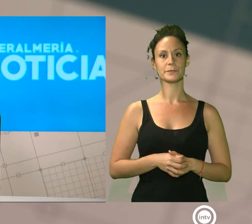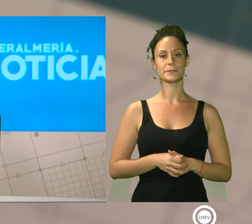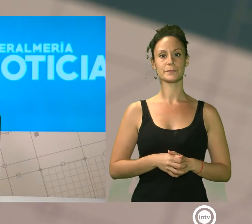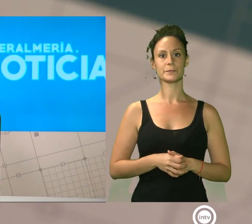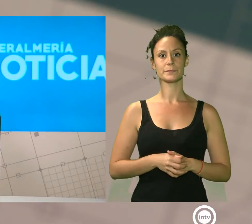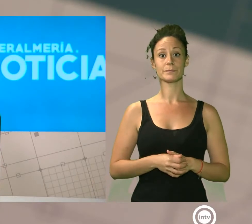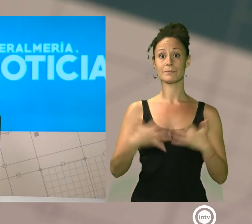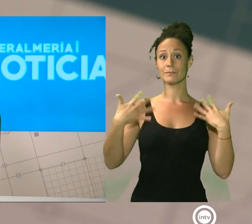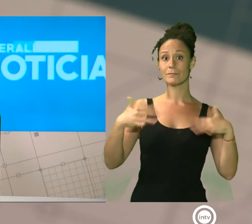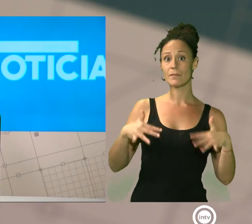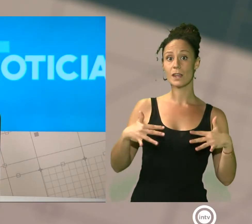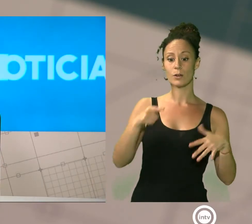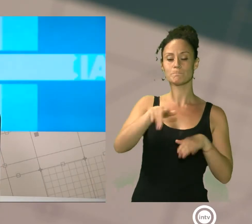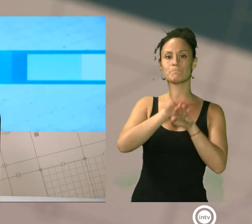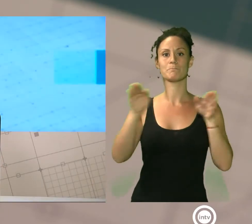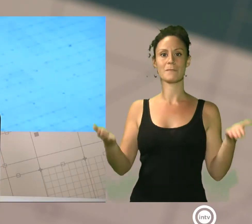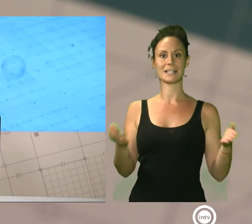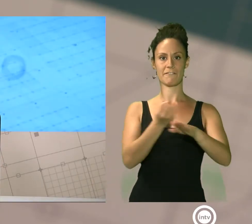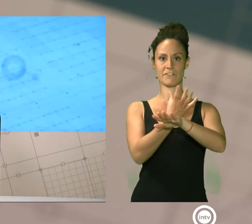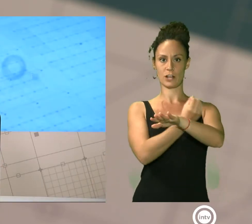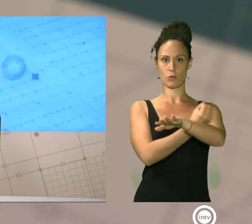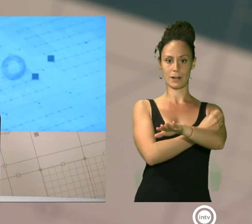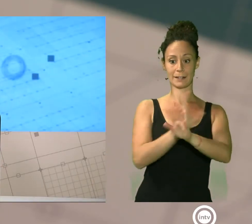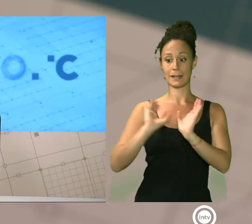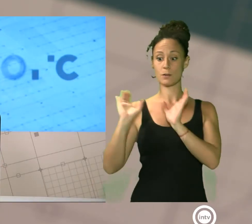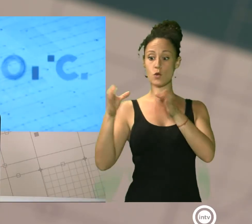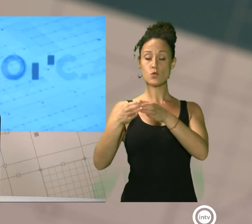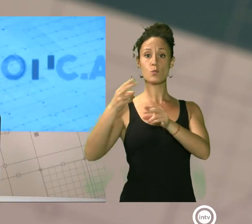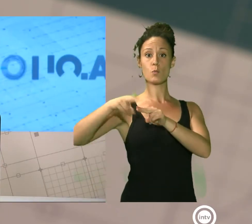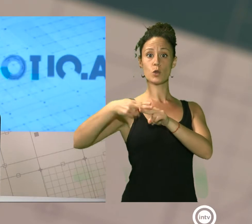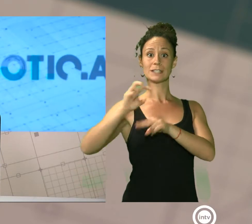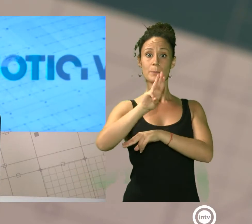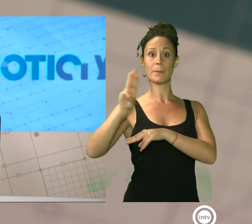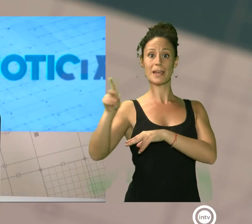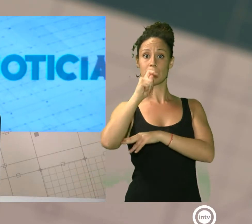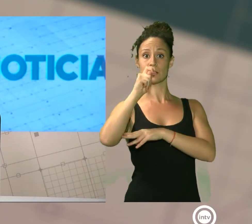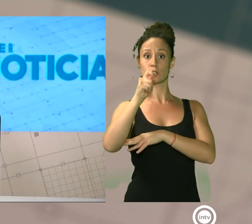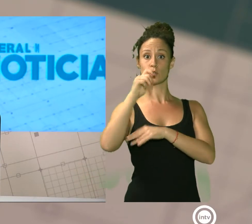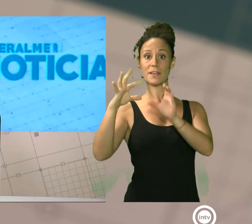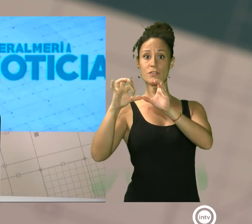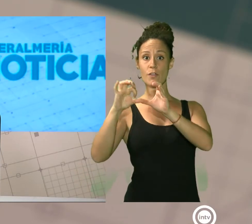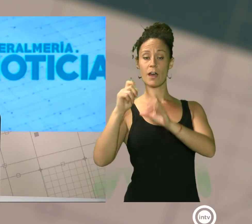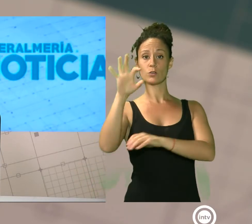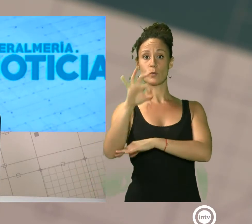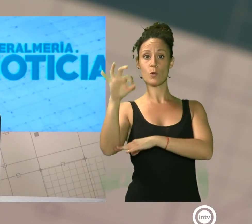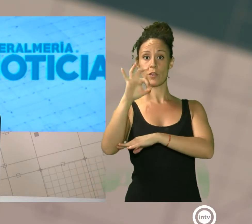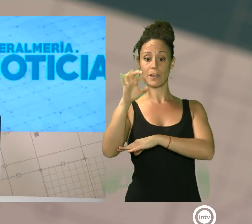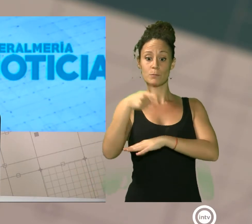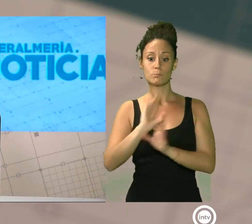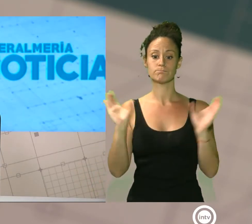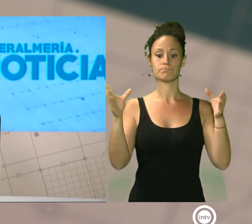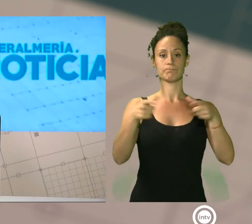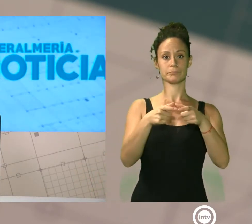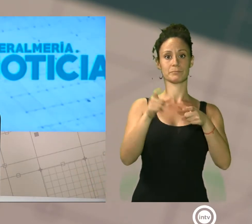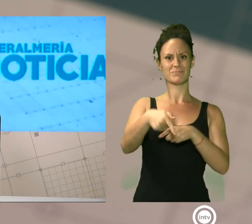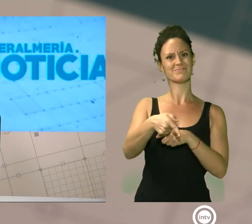El miércoles, la Mesa del Ferrocarril y los grupos políticos municipales de PP, PSOE, Ciudadanos y Podemos denunciaron el maltrato